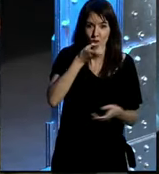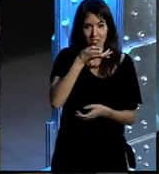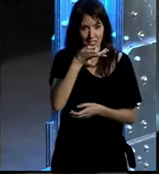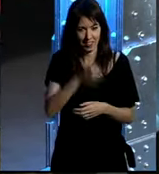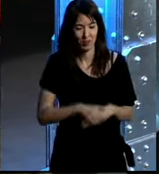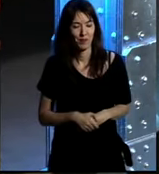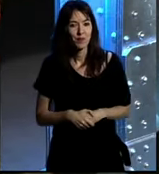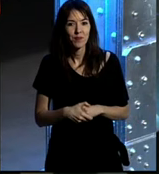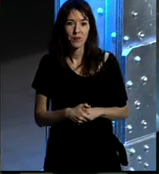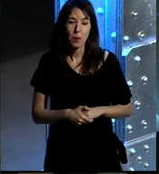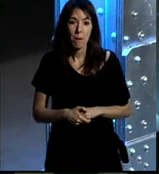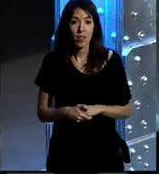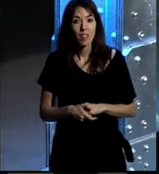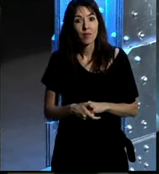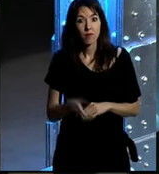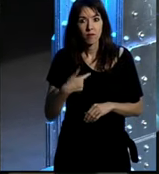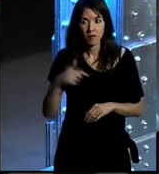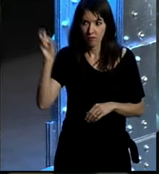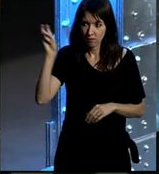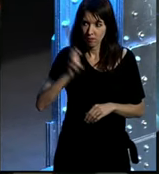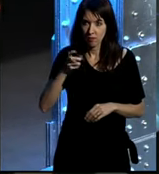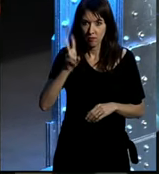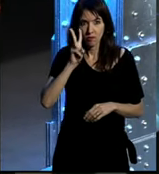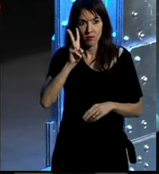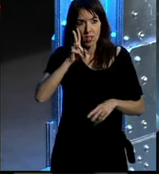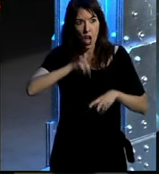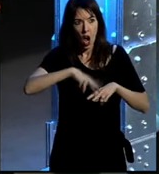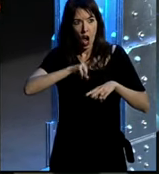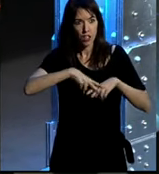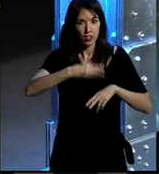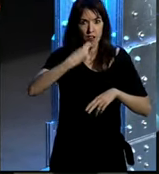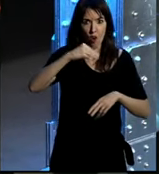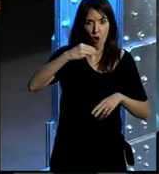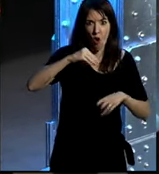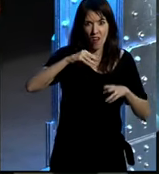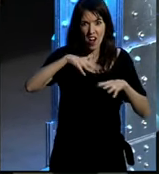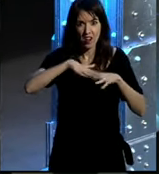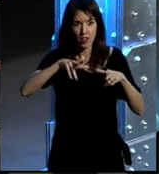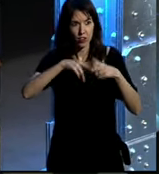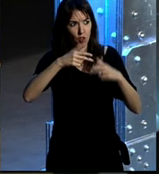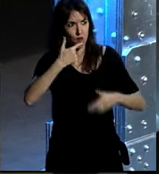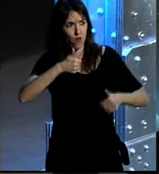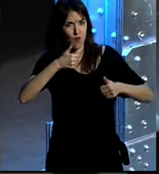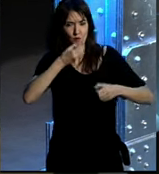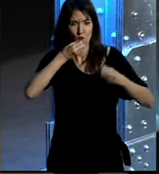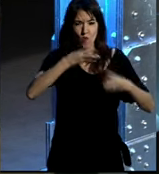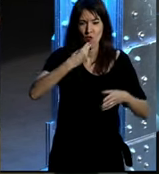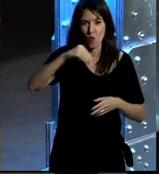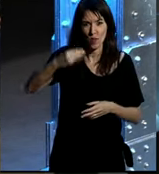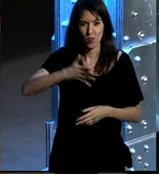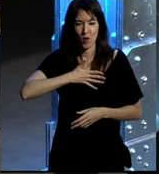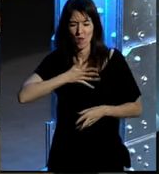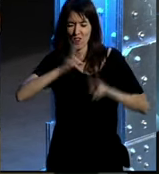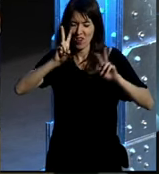tardes que cuando venía y veía el hashtag jóvenes y redes sociales y tal digo que bien la juventud lo